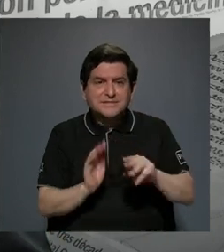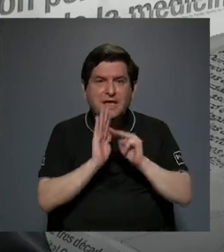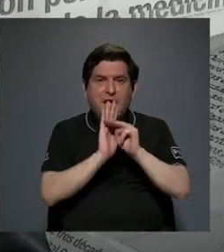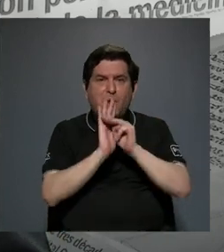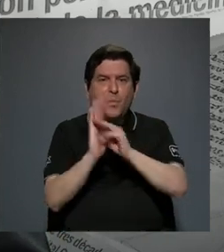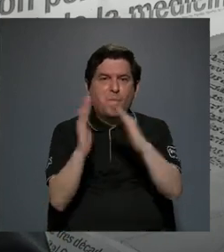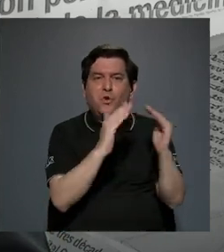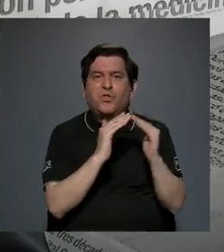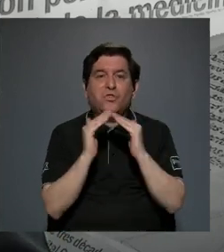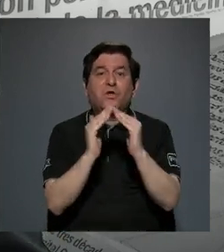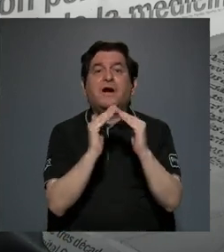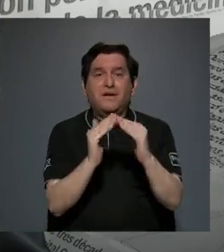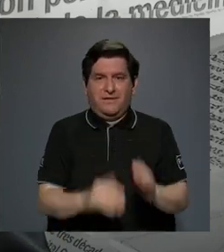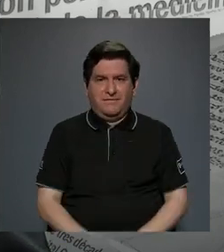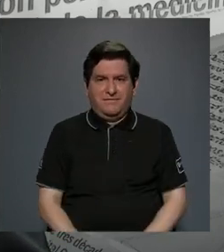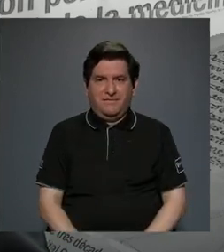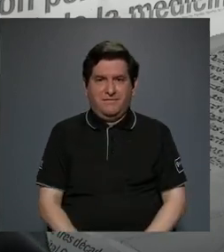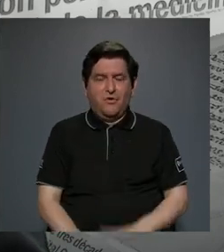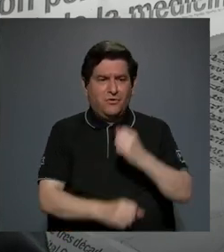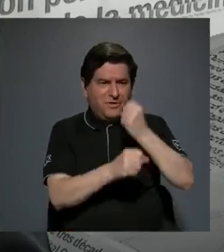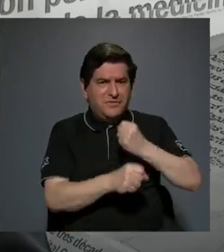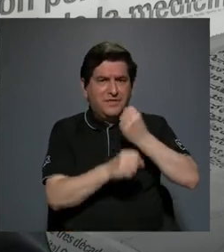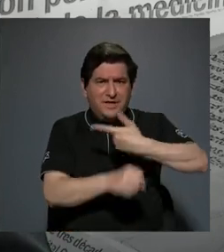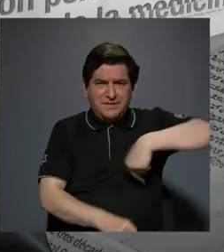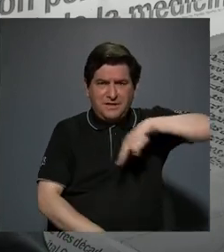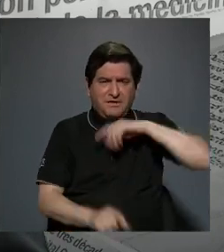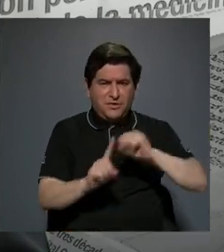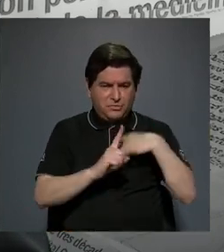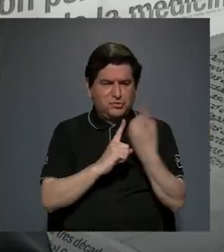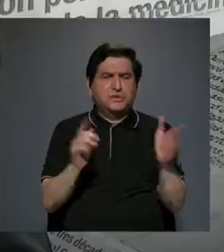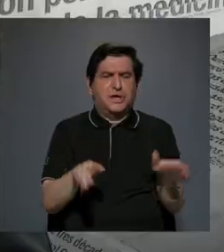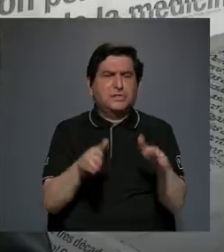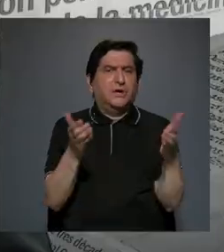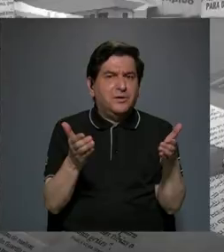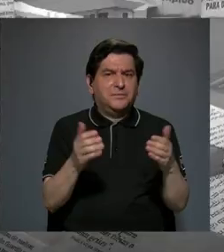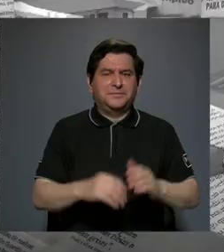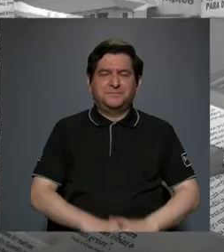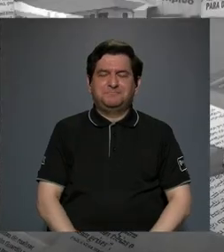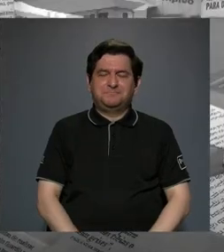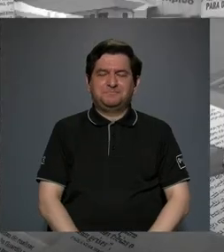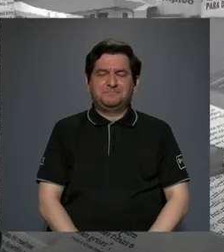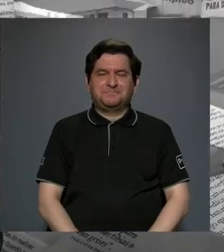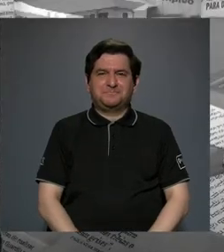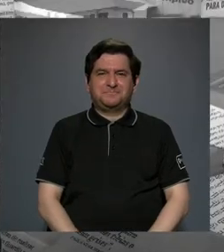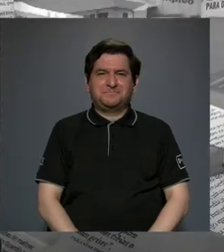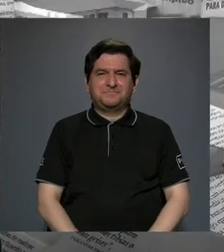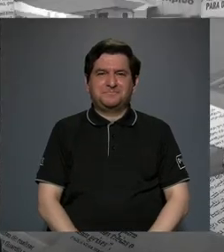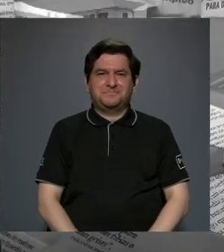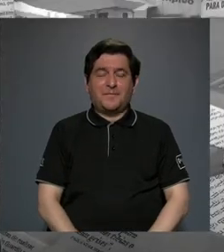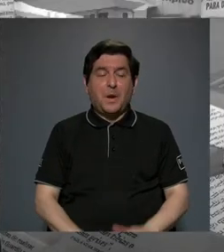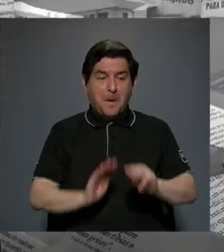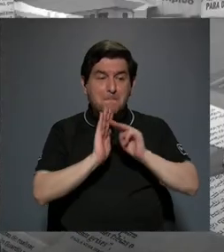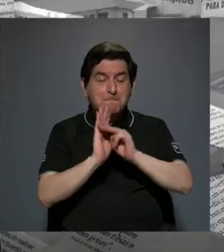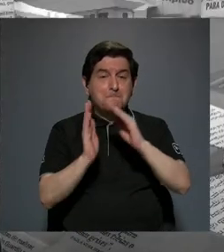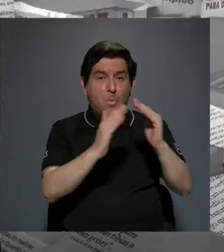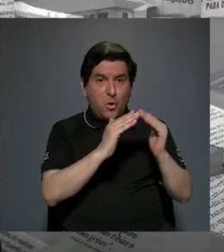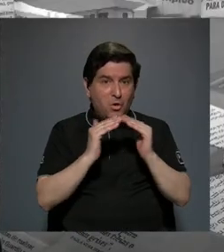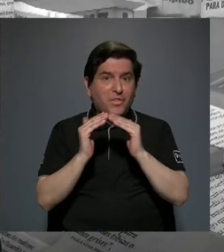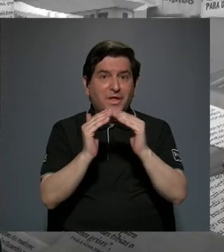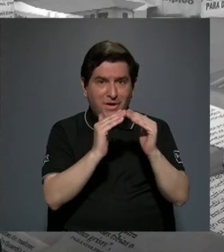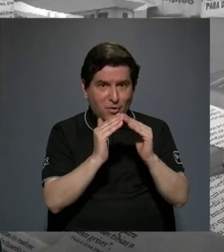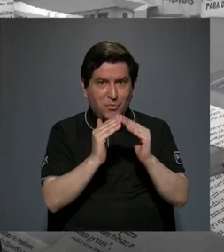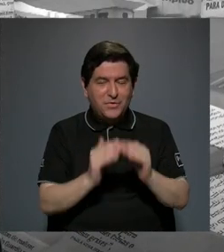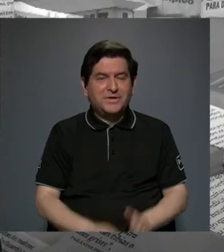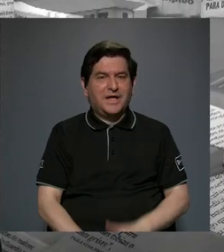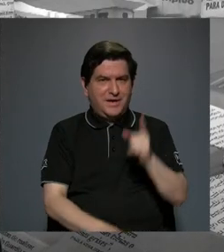un modelo comunitario de como debe ser el trabajo nuestro en sociedad bueno este un modelo comunitario como